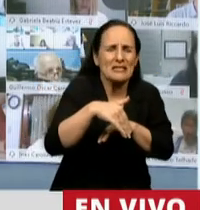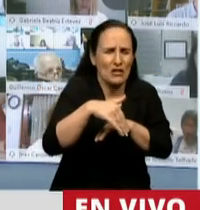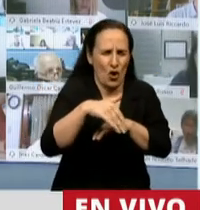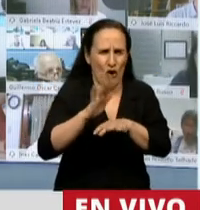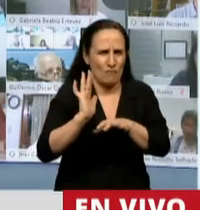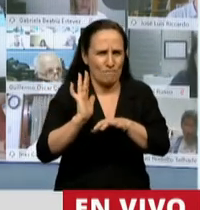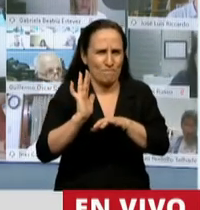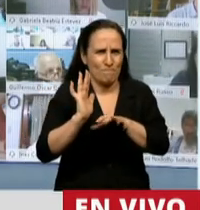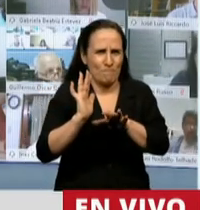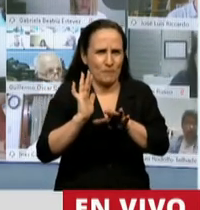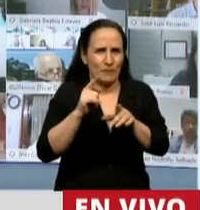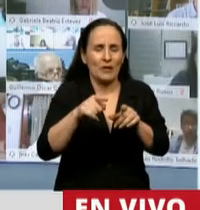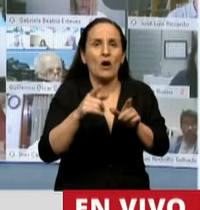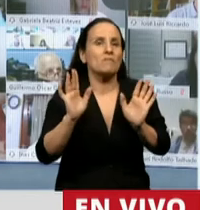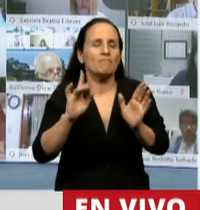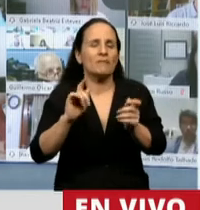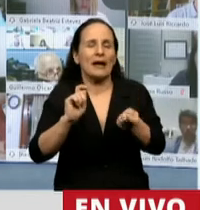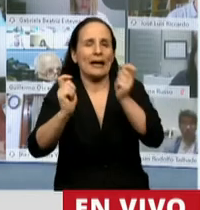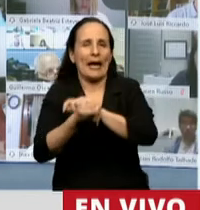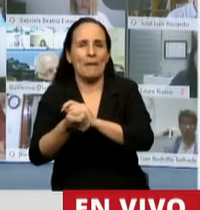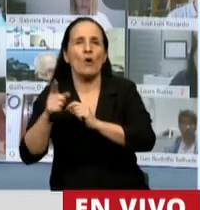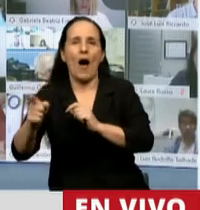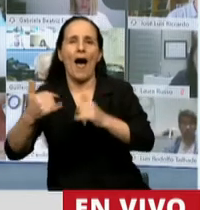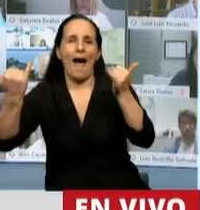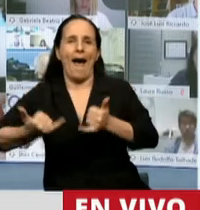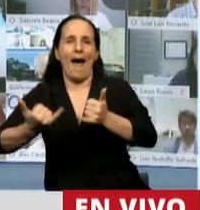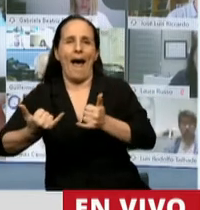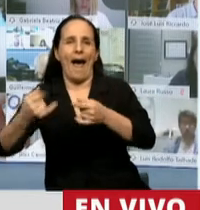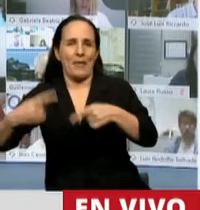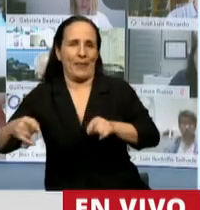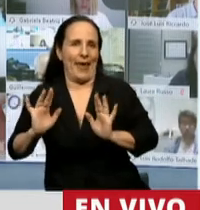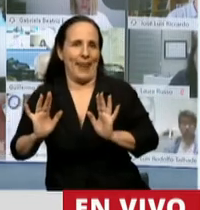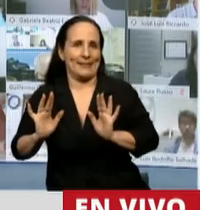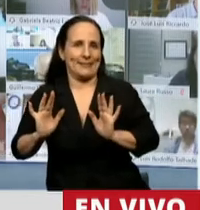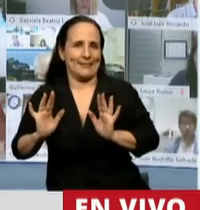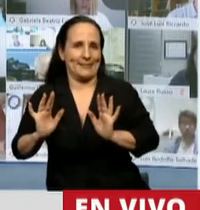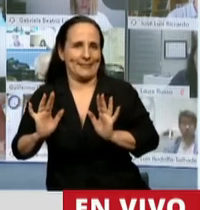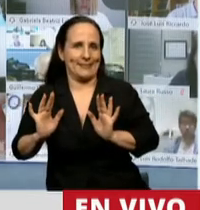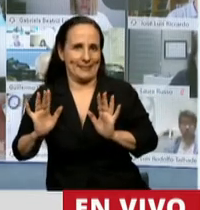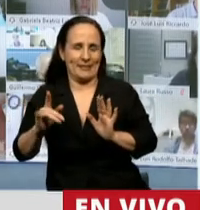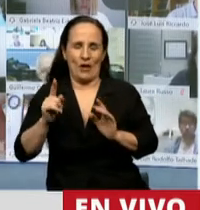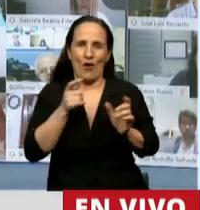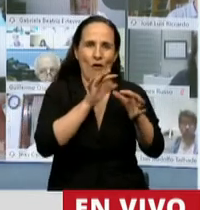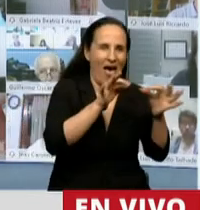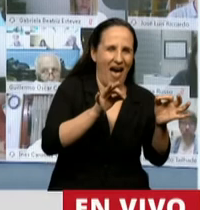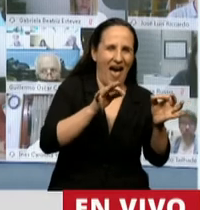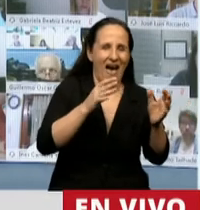reemplazando directamente por sean titulares de bienes, nos parece correcta la, nos parece correcto el cambio.